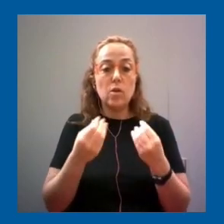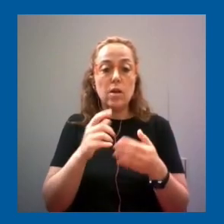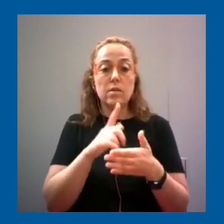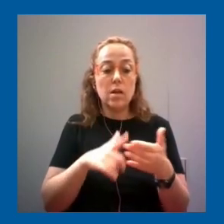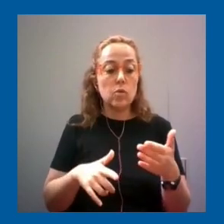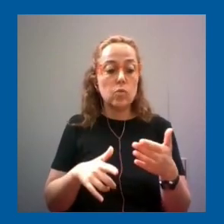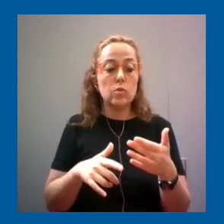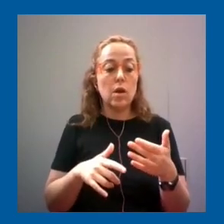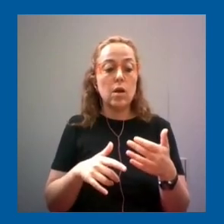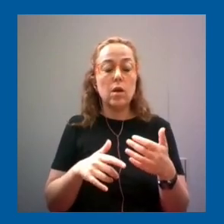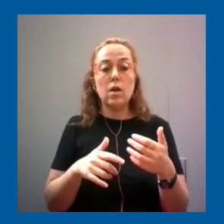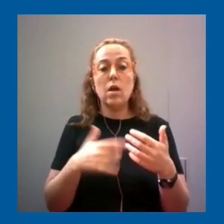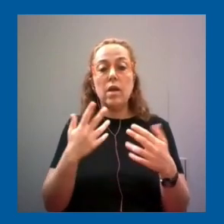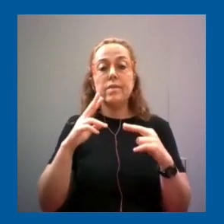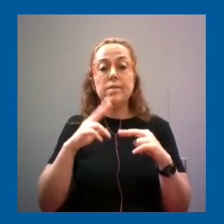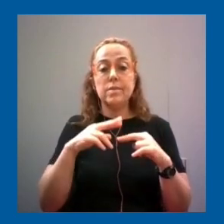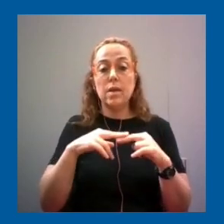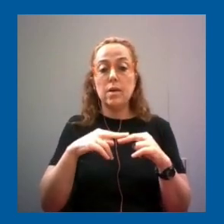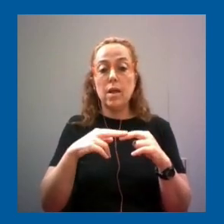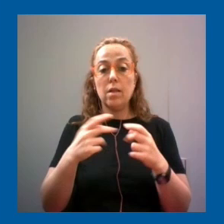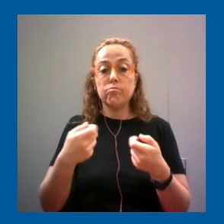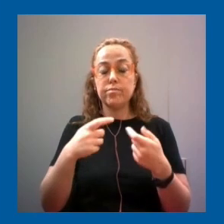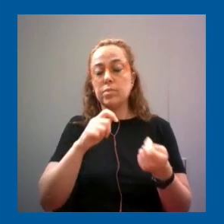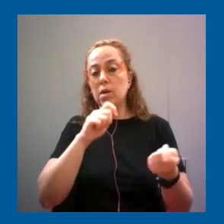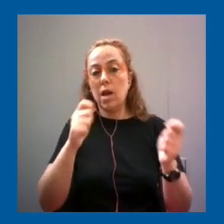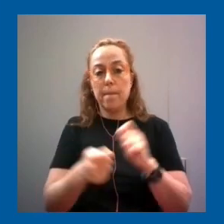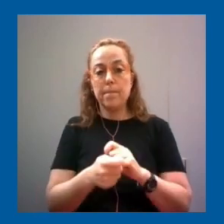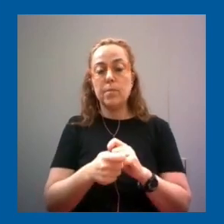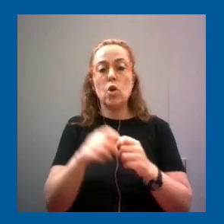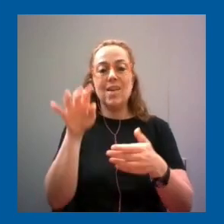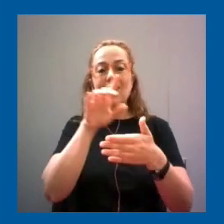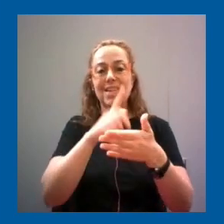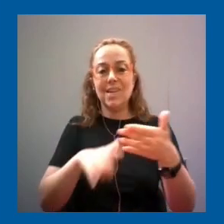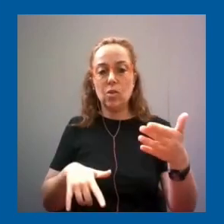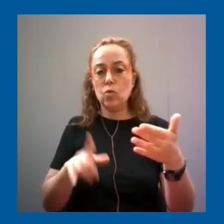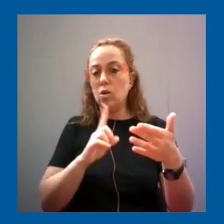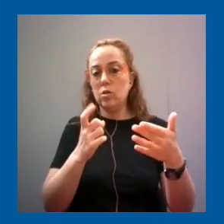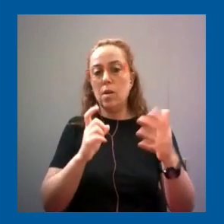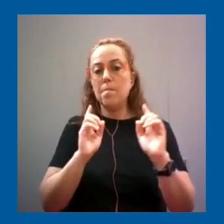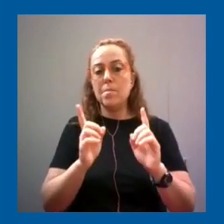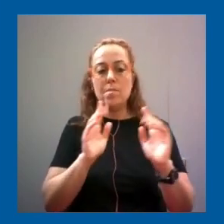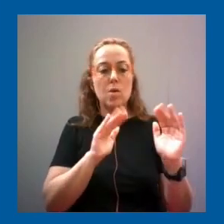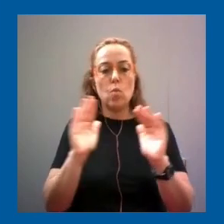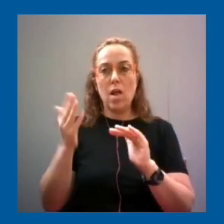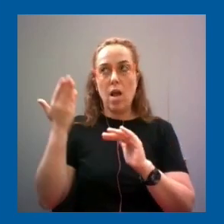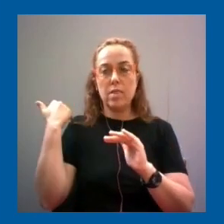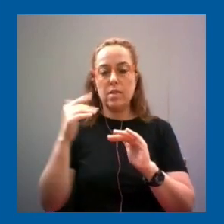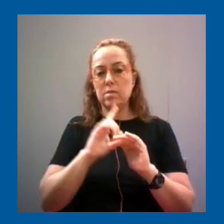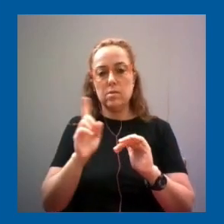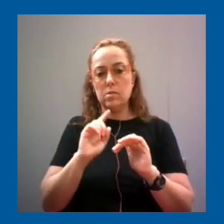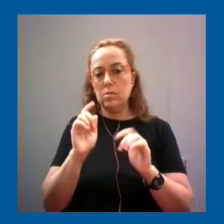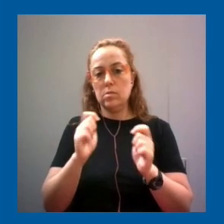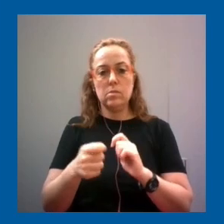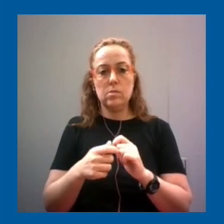partir de internet ha cambiado los hipertextos o la literatura no necesariamente es la misma literatura hay otras